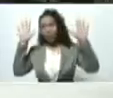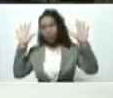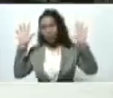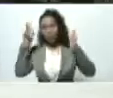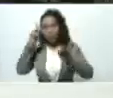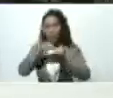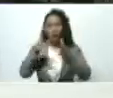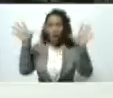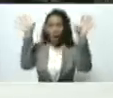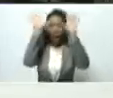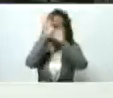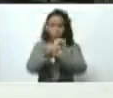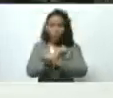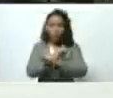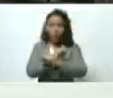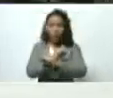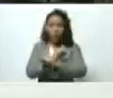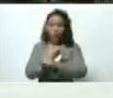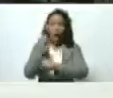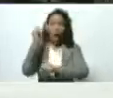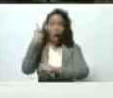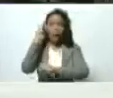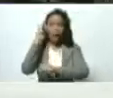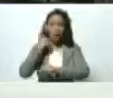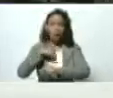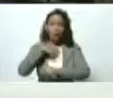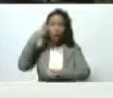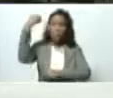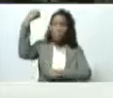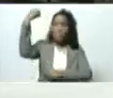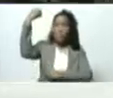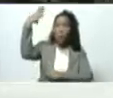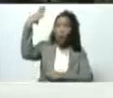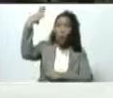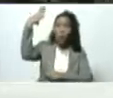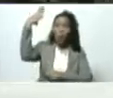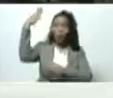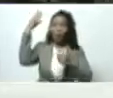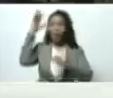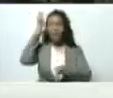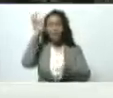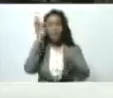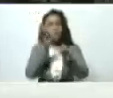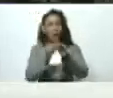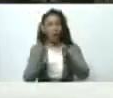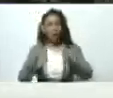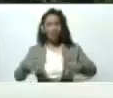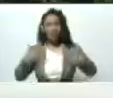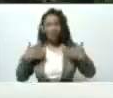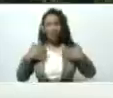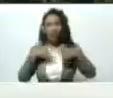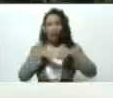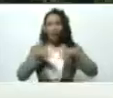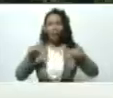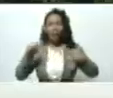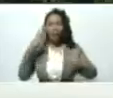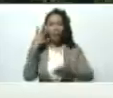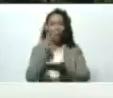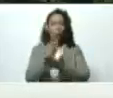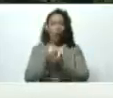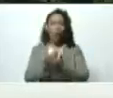llegó la noche estamos iluminados de fe y alegría en la tierra de Monaga